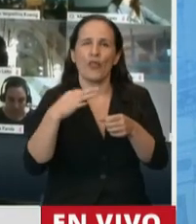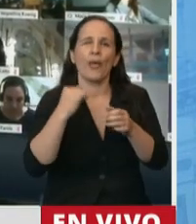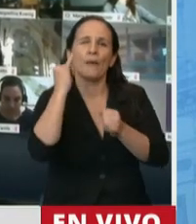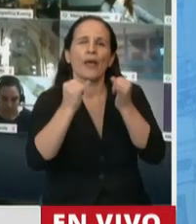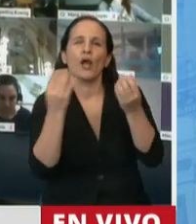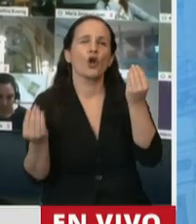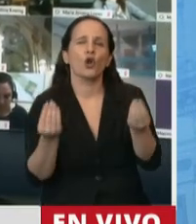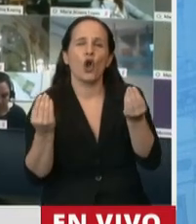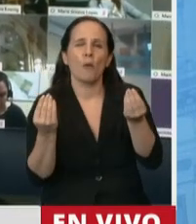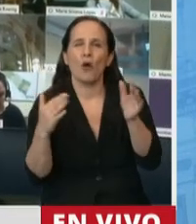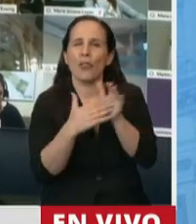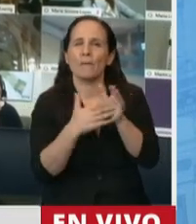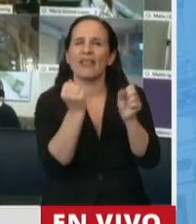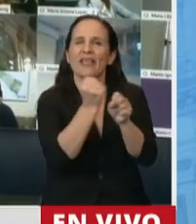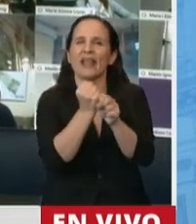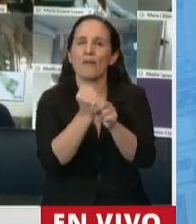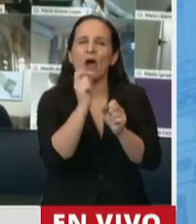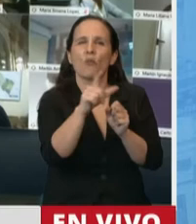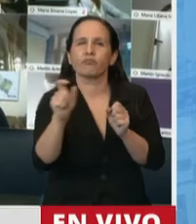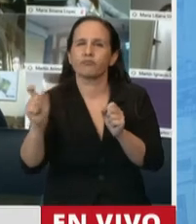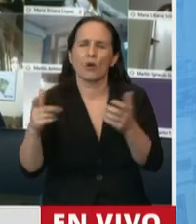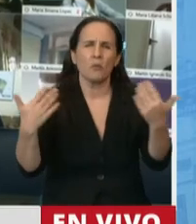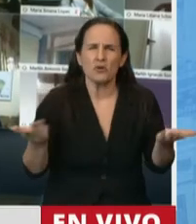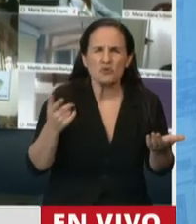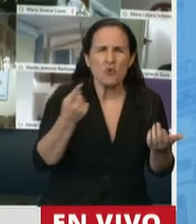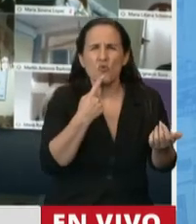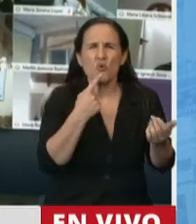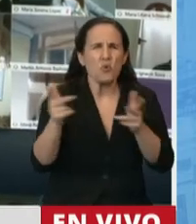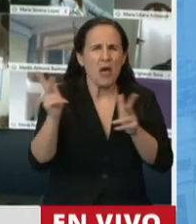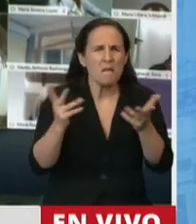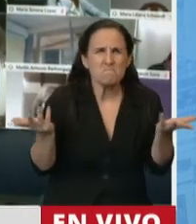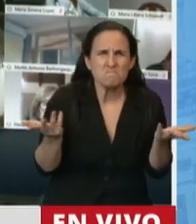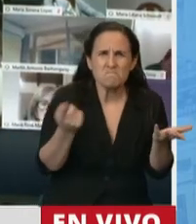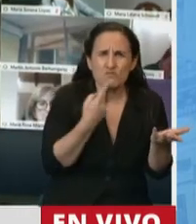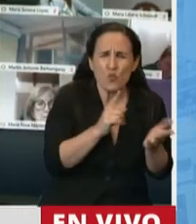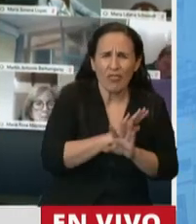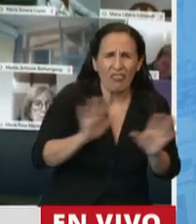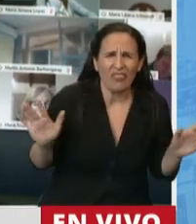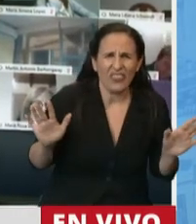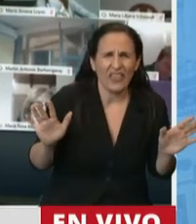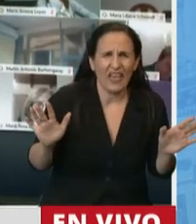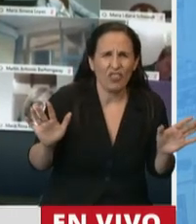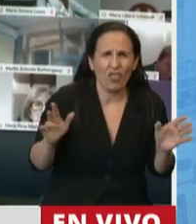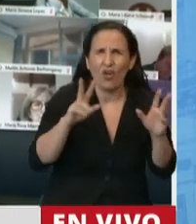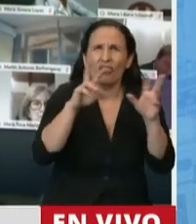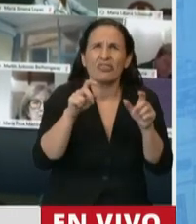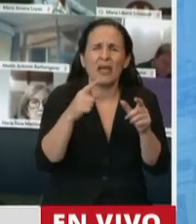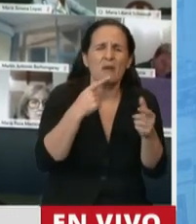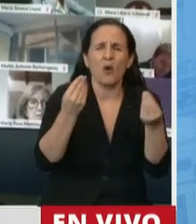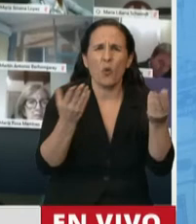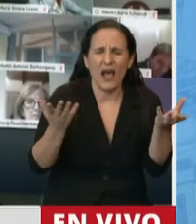hacerlo en cada actividad. No entiendo realmente dónde quedan las dudas con respecto a este tema.